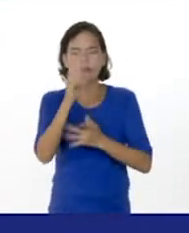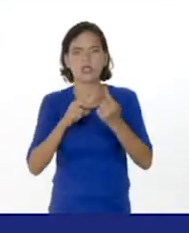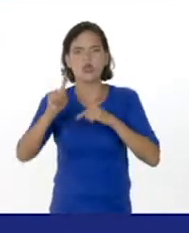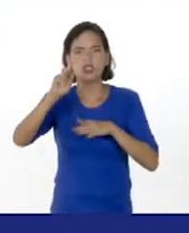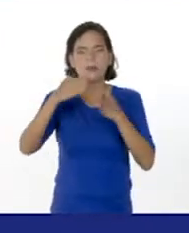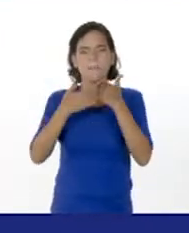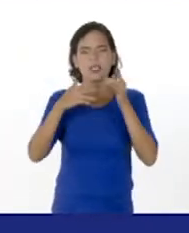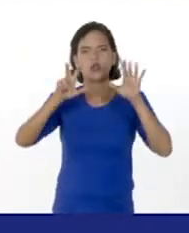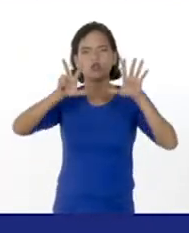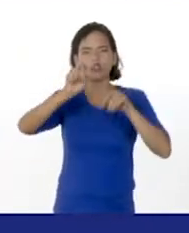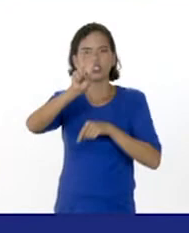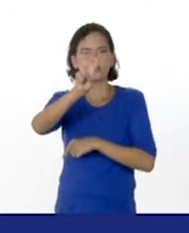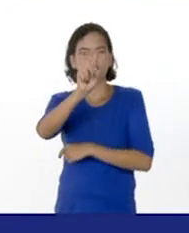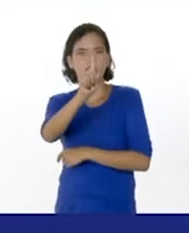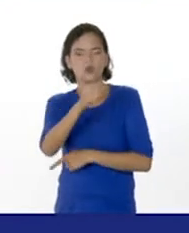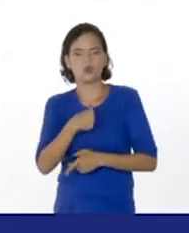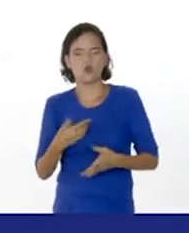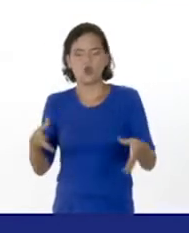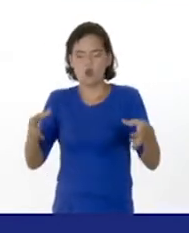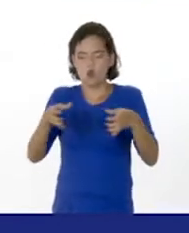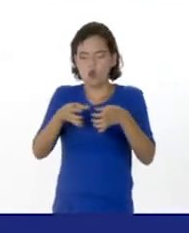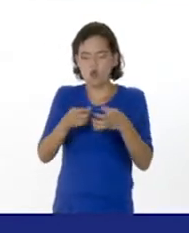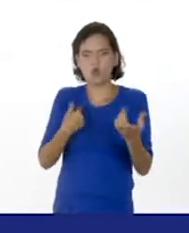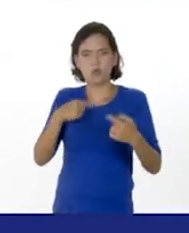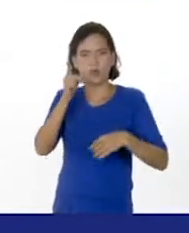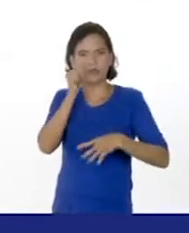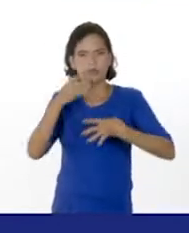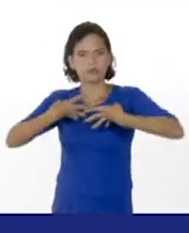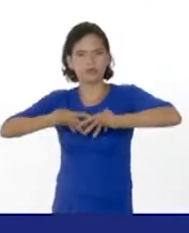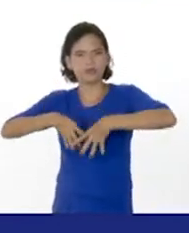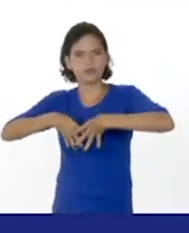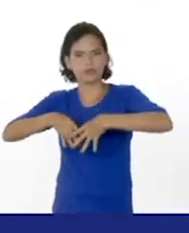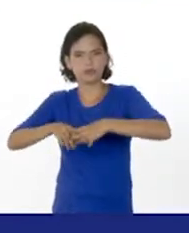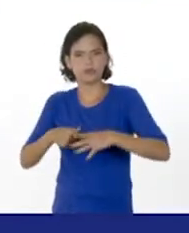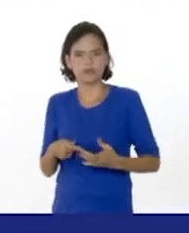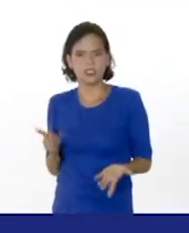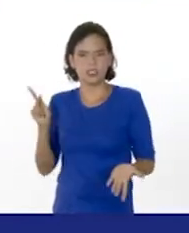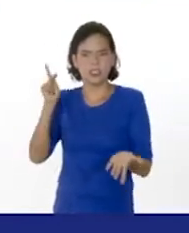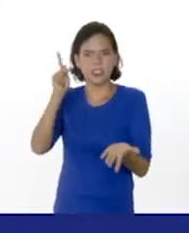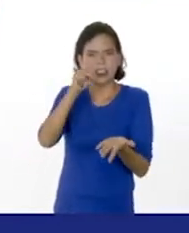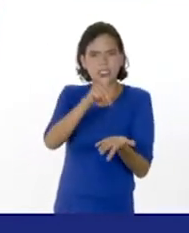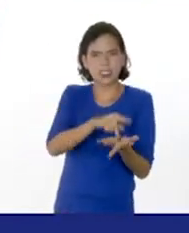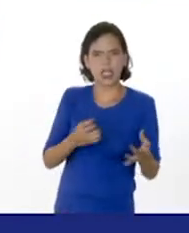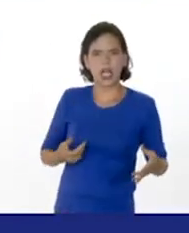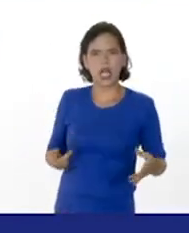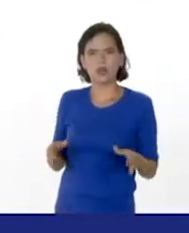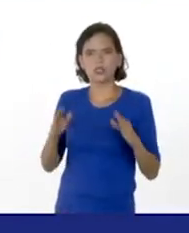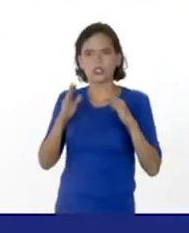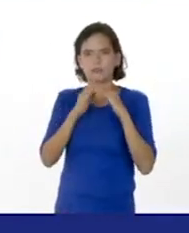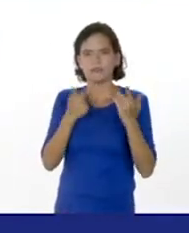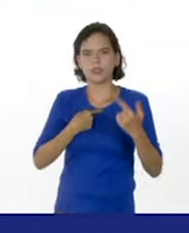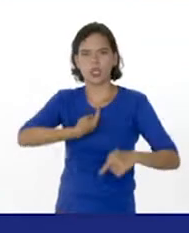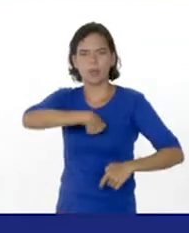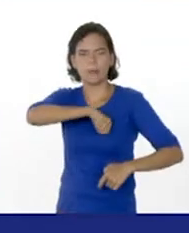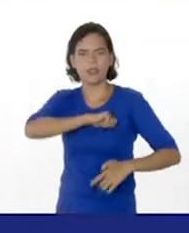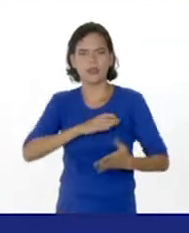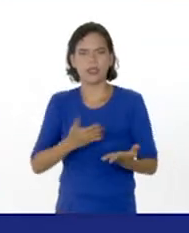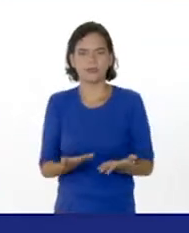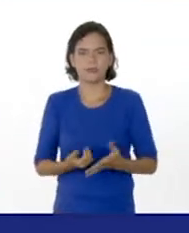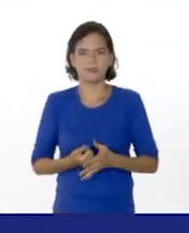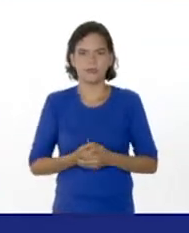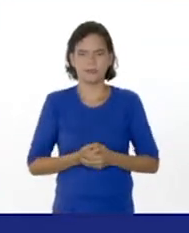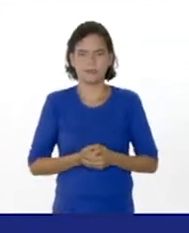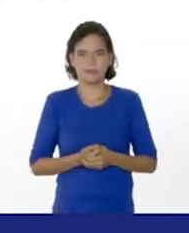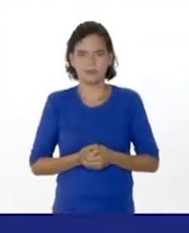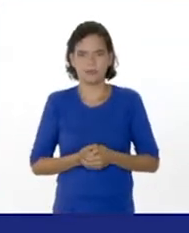1821, con un puñado de valerosos voluntarios, asalta exitosamente las guardiciones de Parayben y